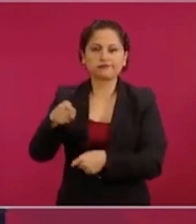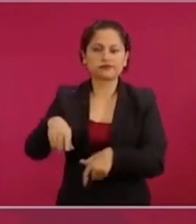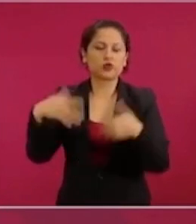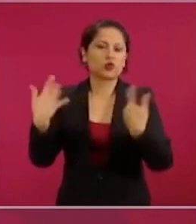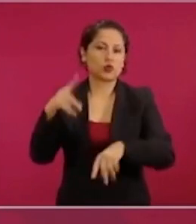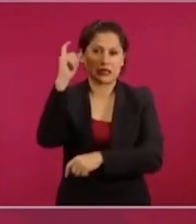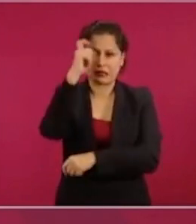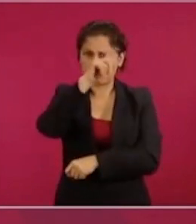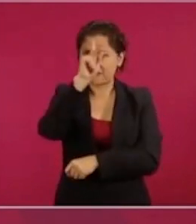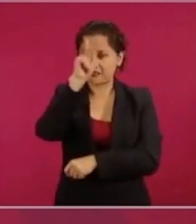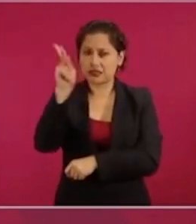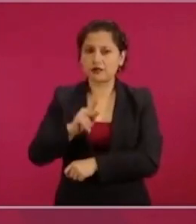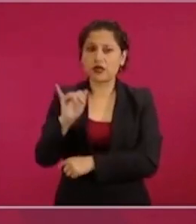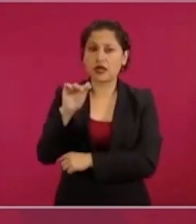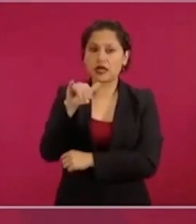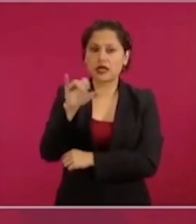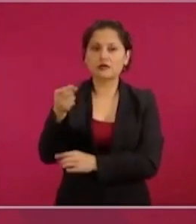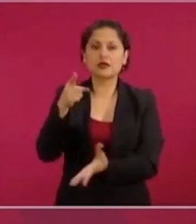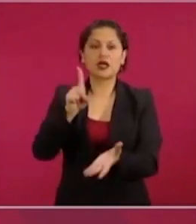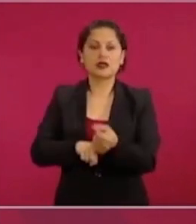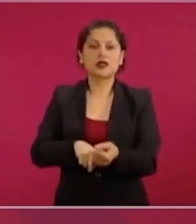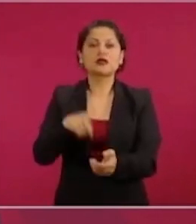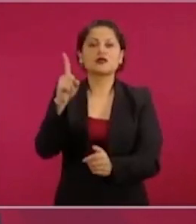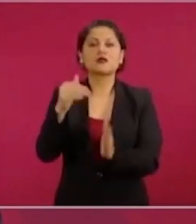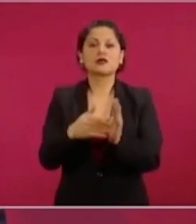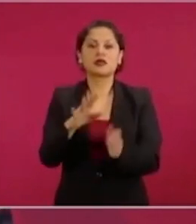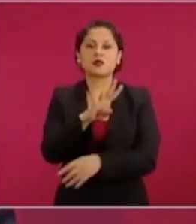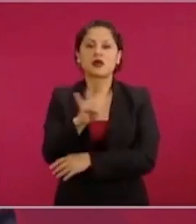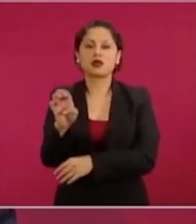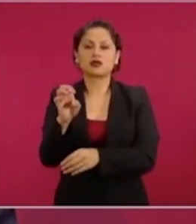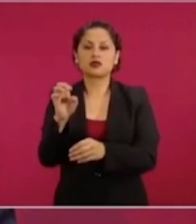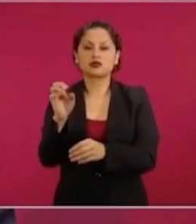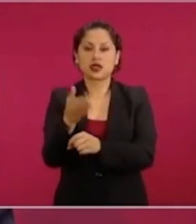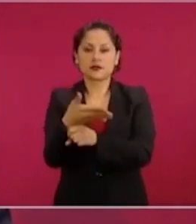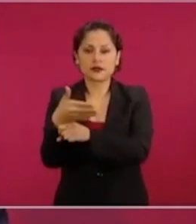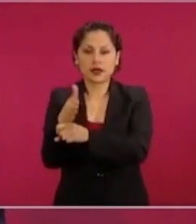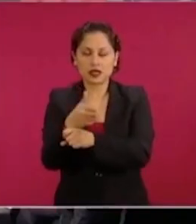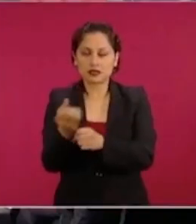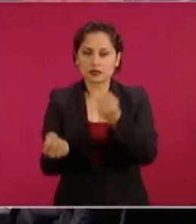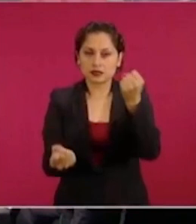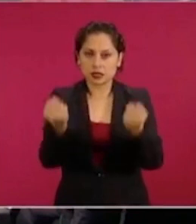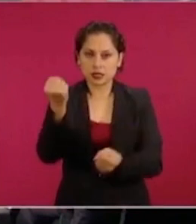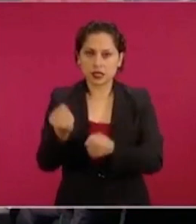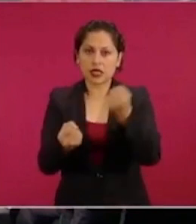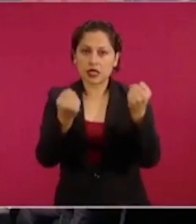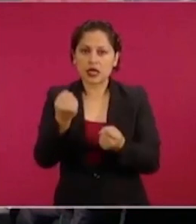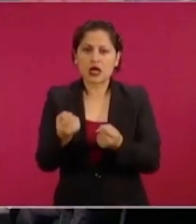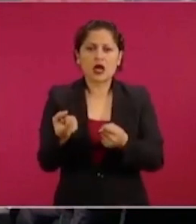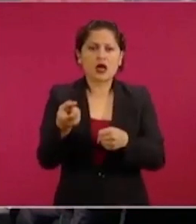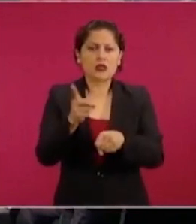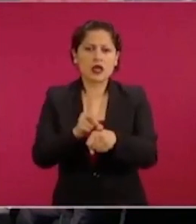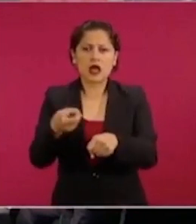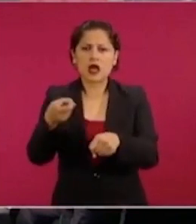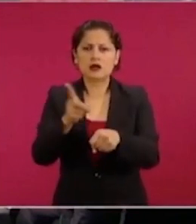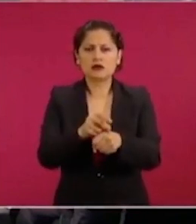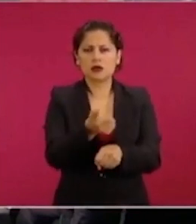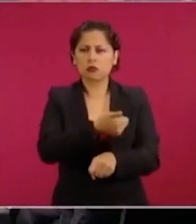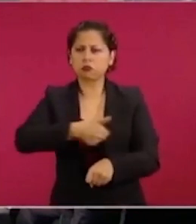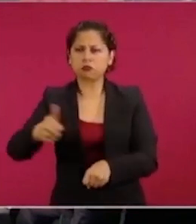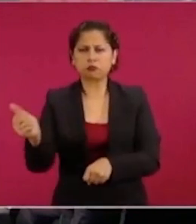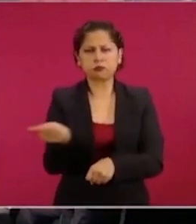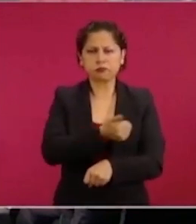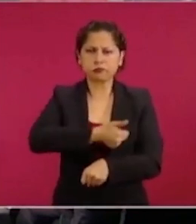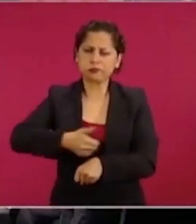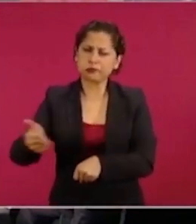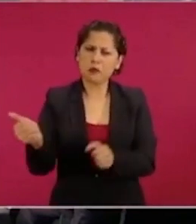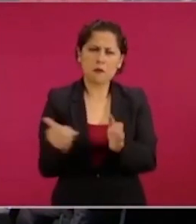En el IMSS tenemos mil 400 ambulancias más o menos y todas ellas realizan más de un traslado al día, son cientos, a veces miles